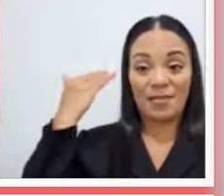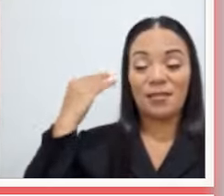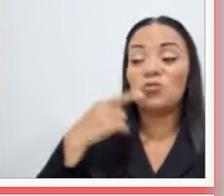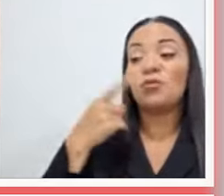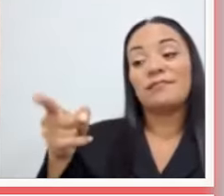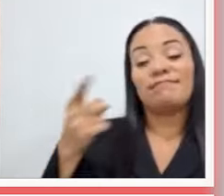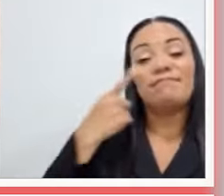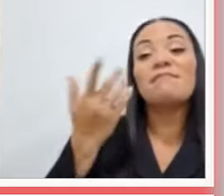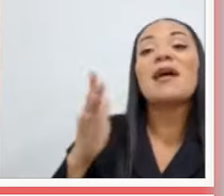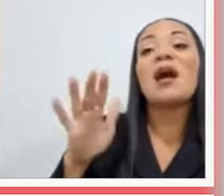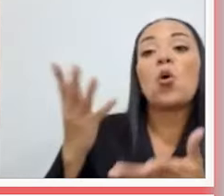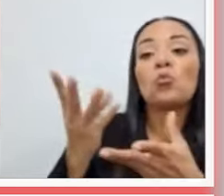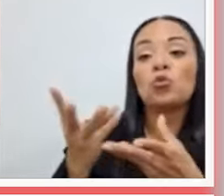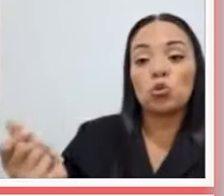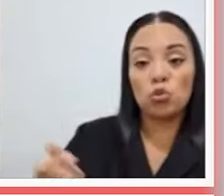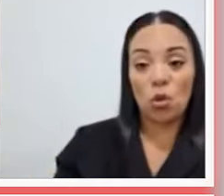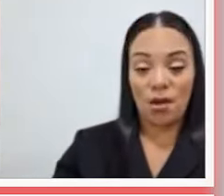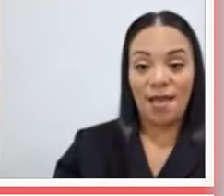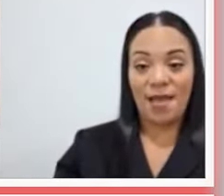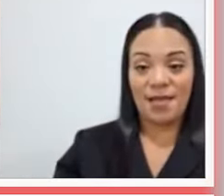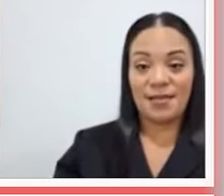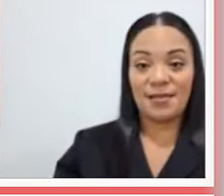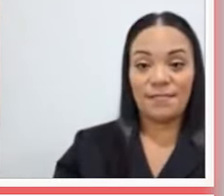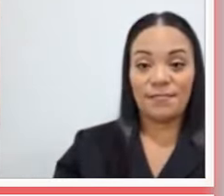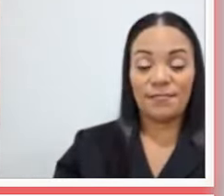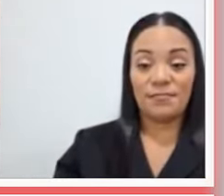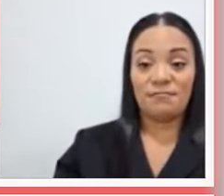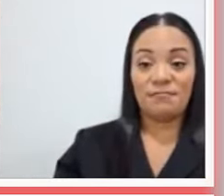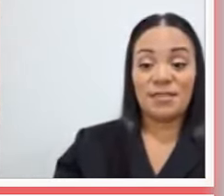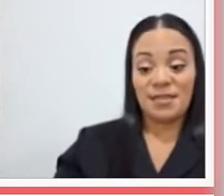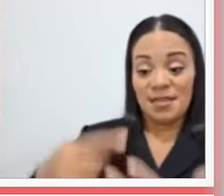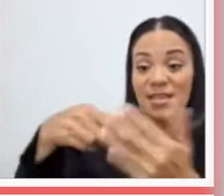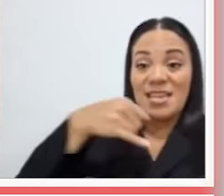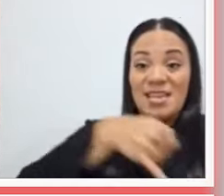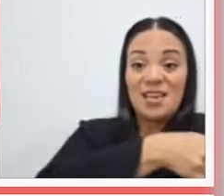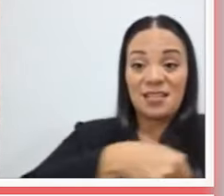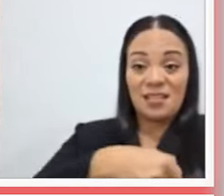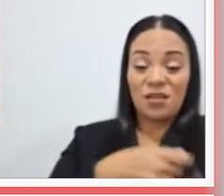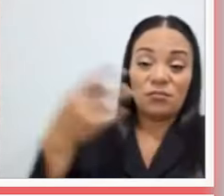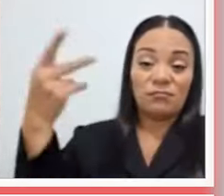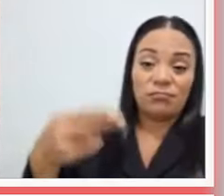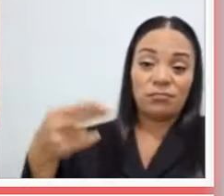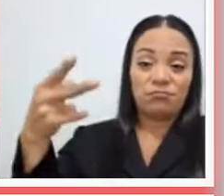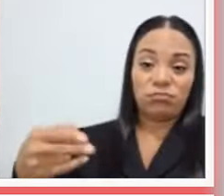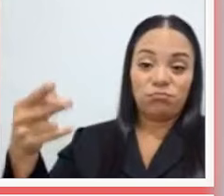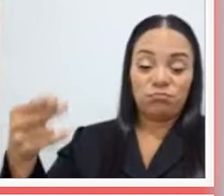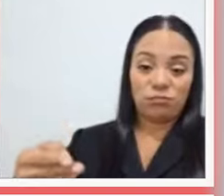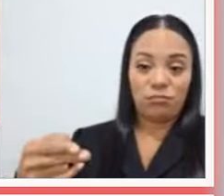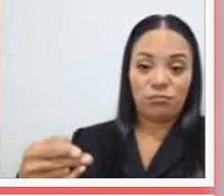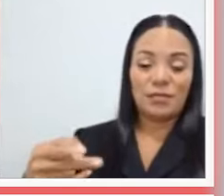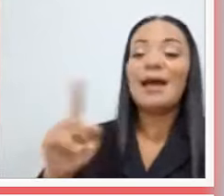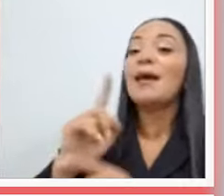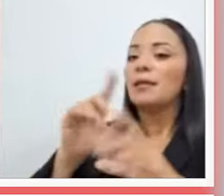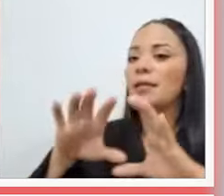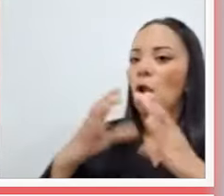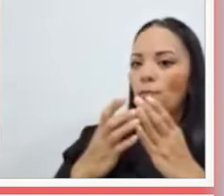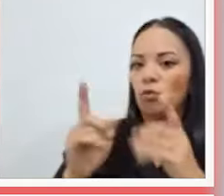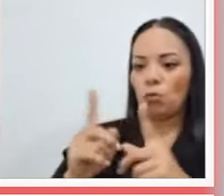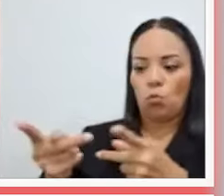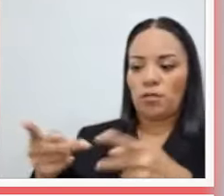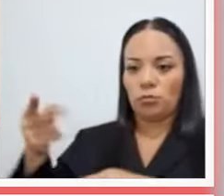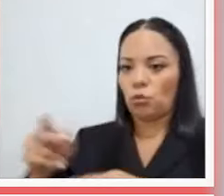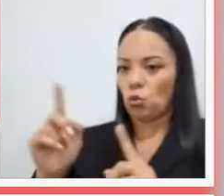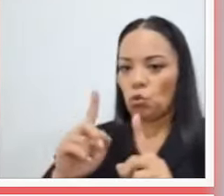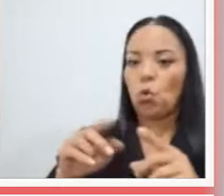Tuvimos que despedir a esos ingenieros de la Comisión, no de sus puestos, nombrar gente